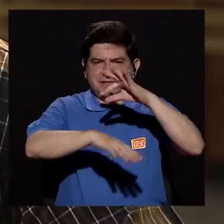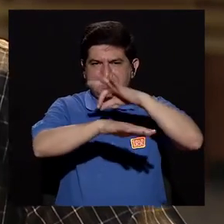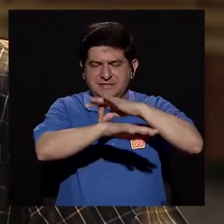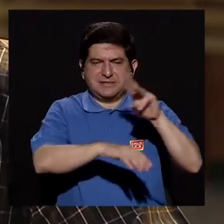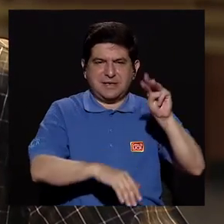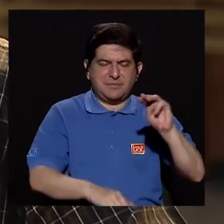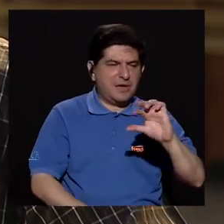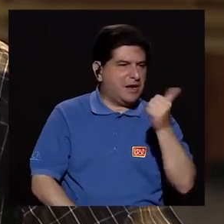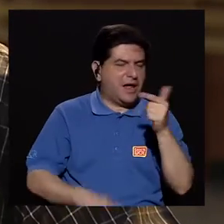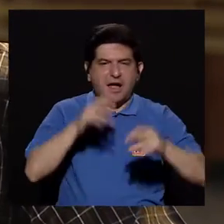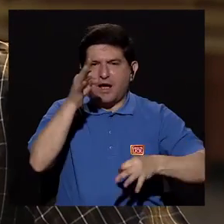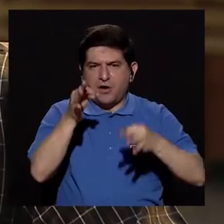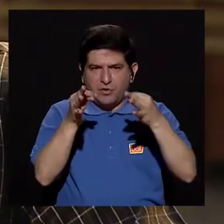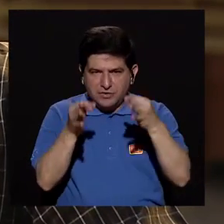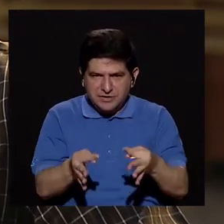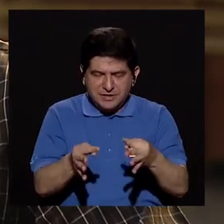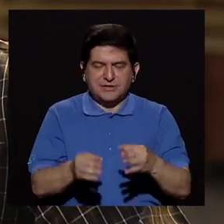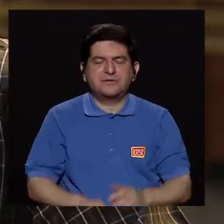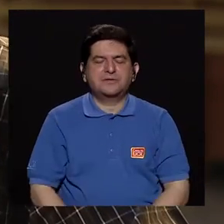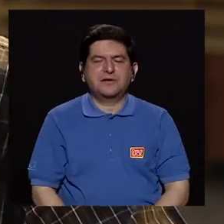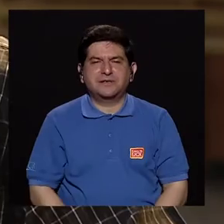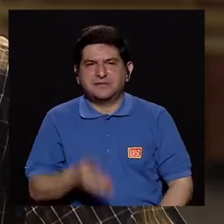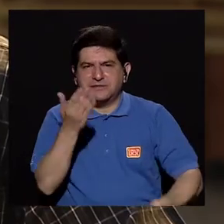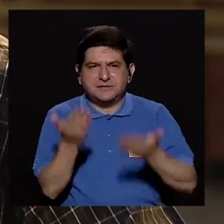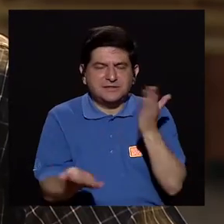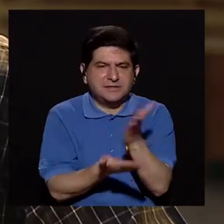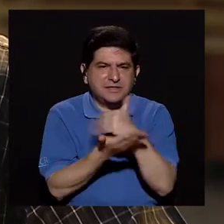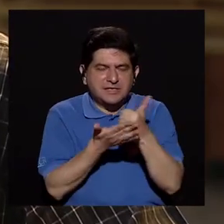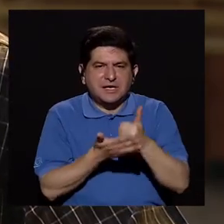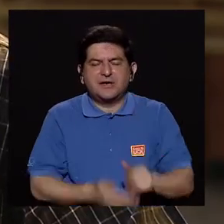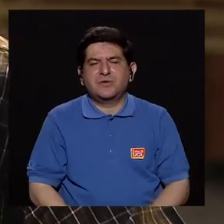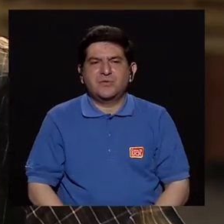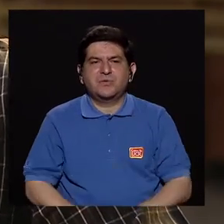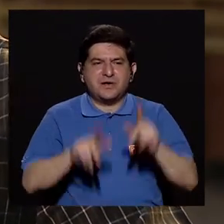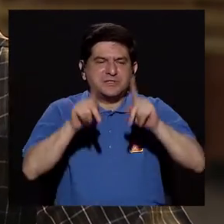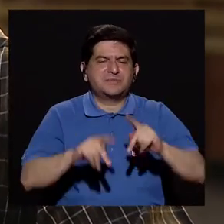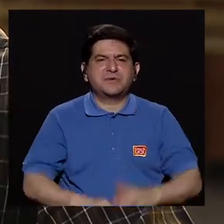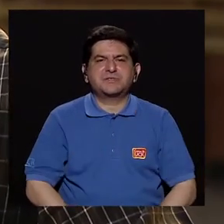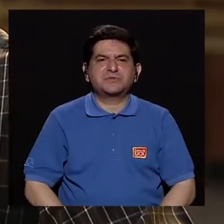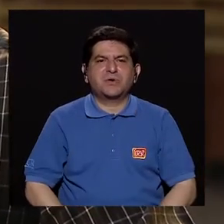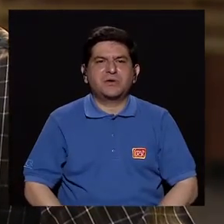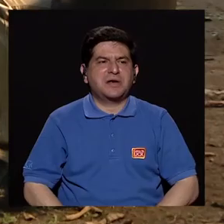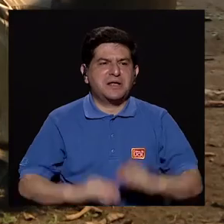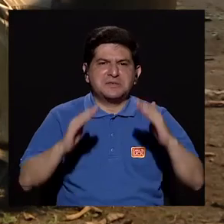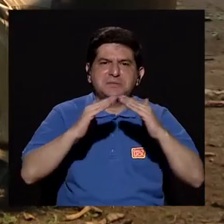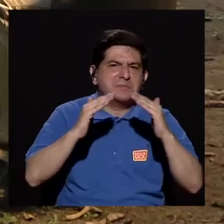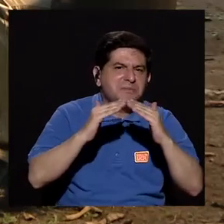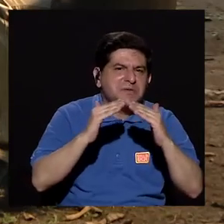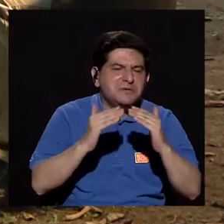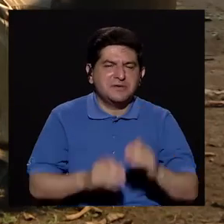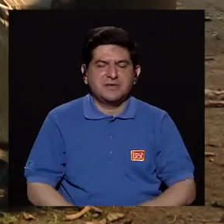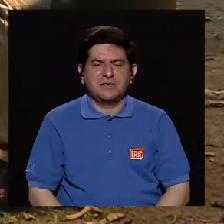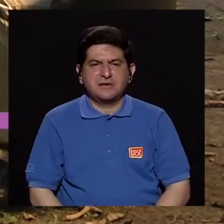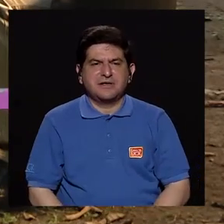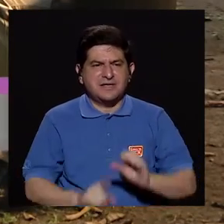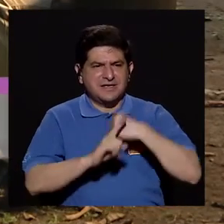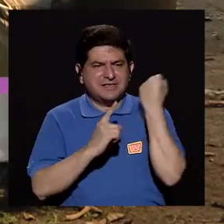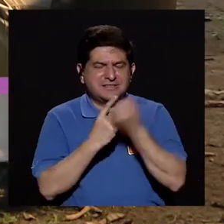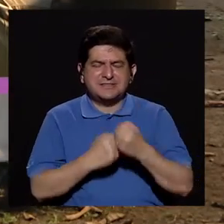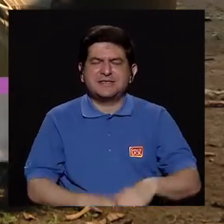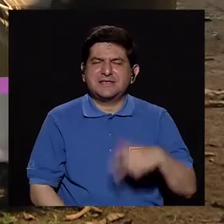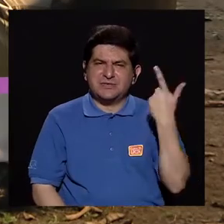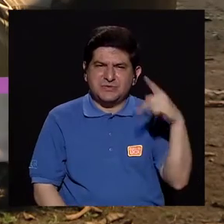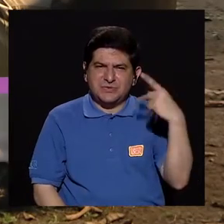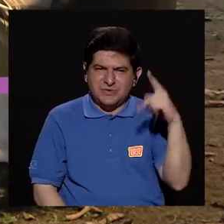con respecto a otro tipo de piel o alguna zona donde vive, no sé? Sí, los factores de riesgo